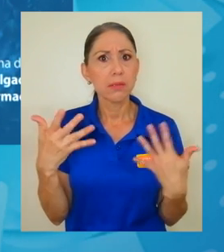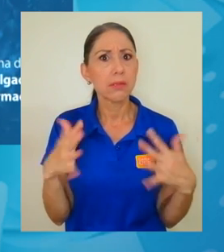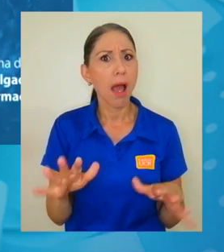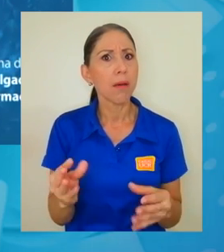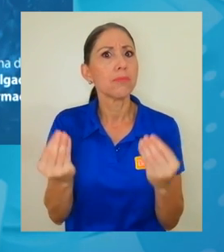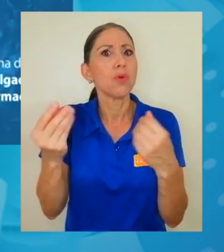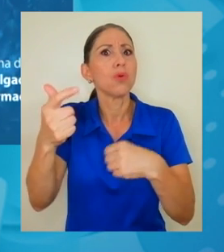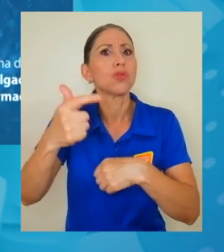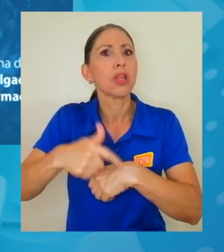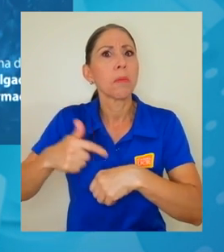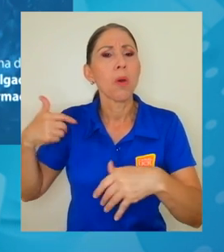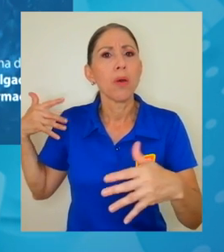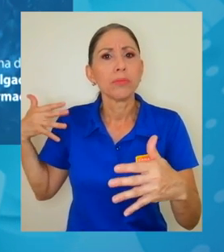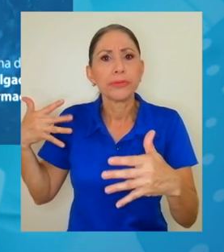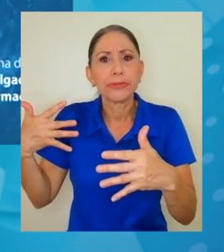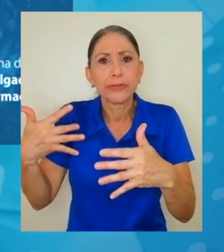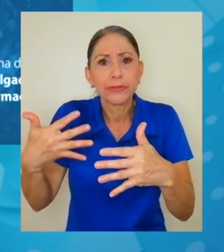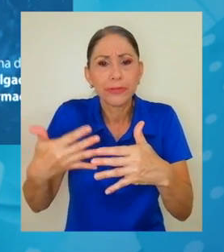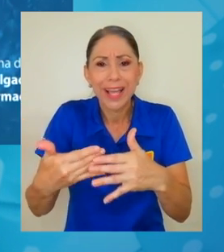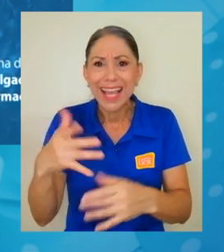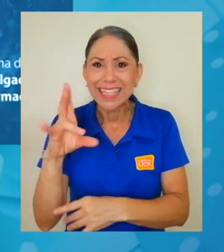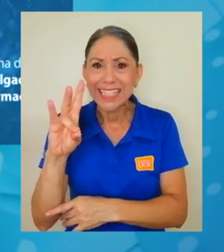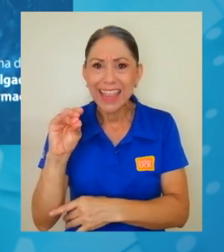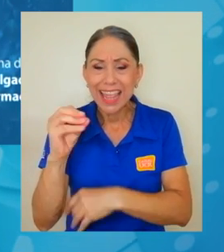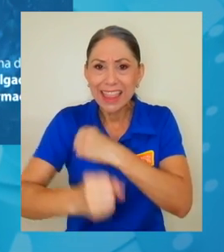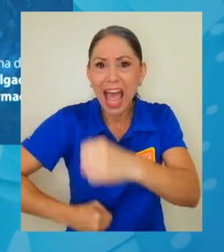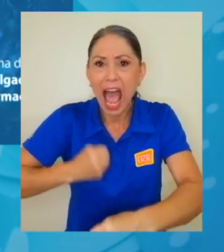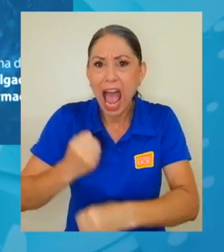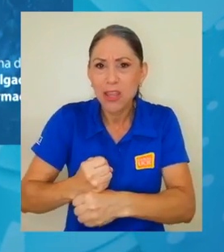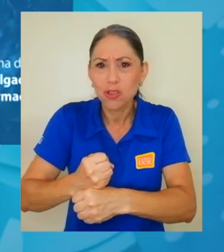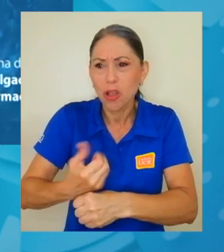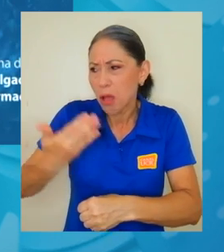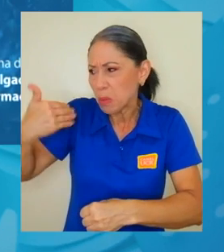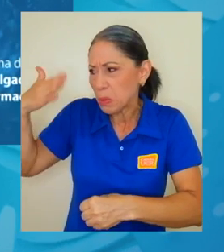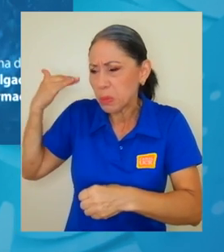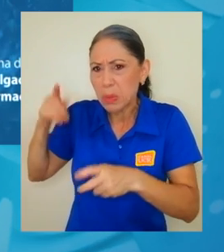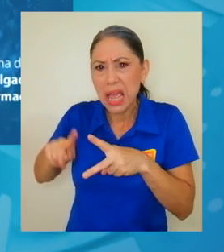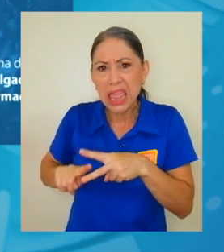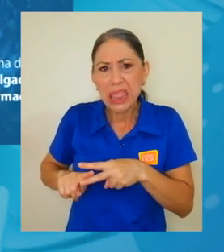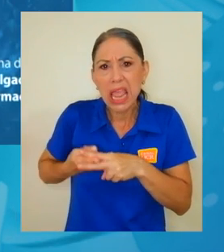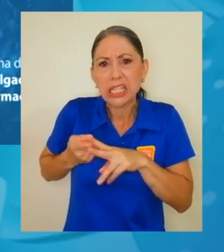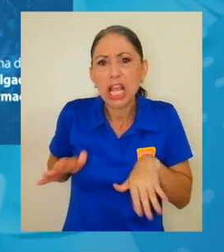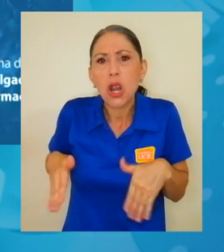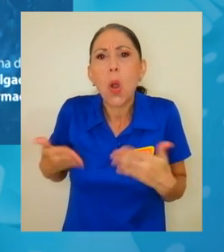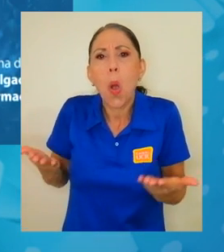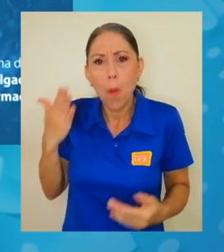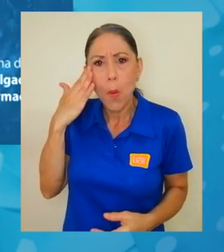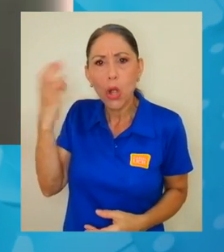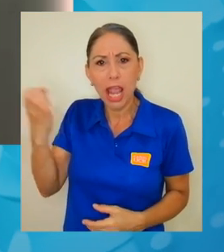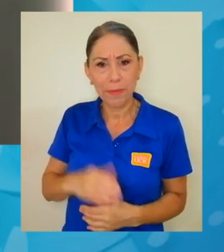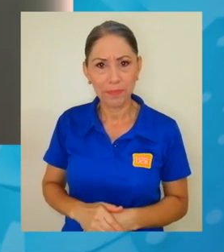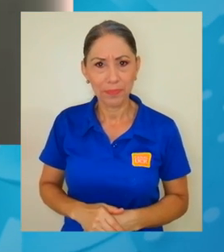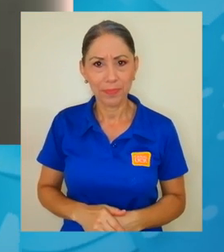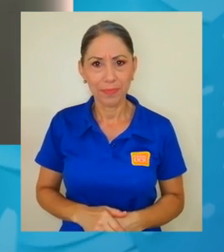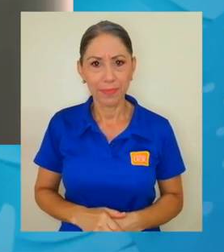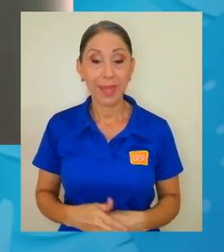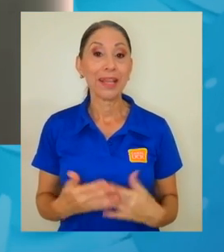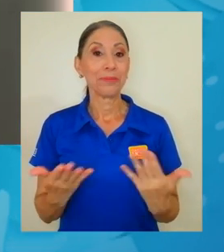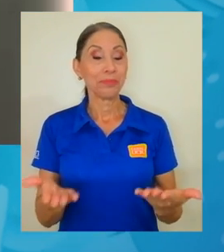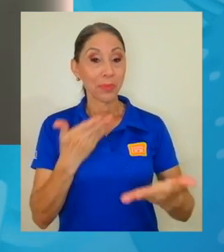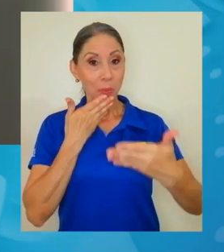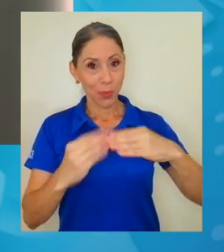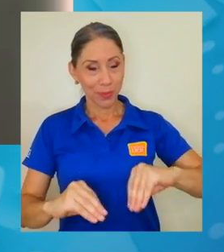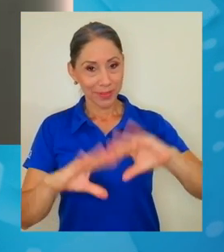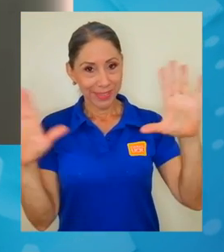son bastantes de tiempo que tiene presente en nuestro país. ¿Cómo nace y por qué? Bueno, muy buenos días.